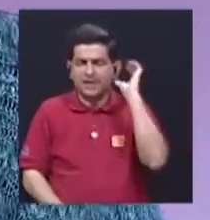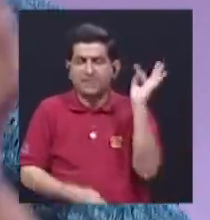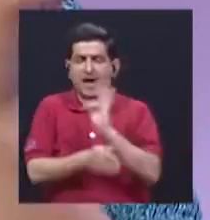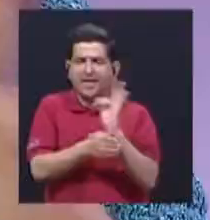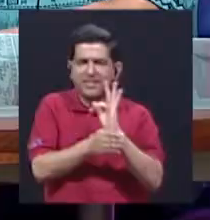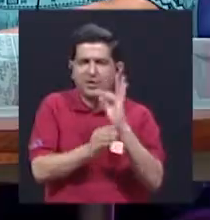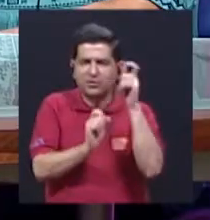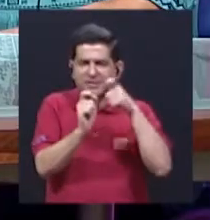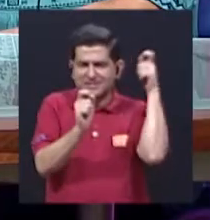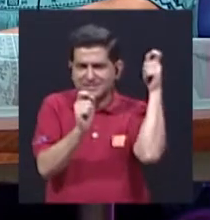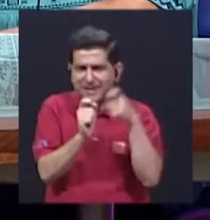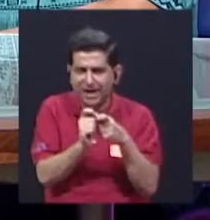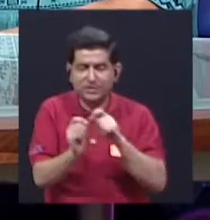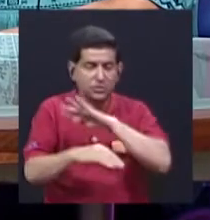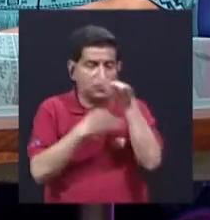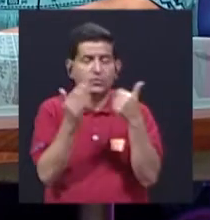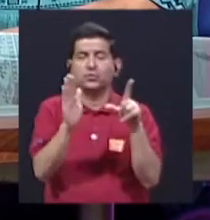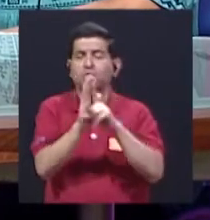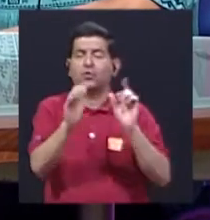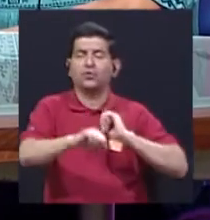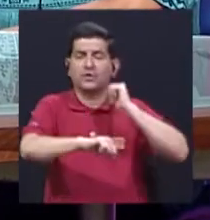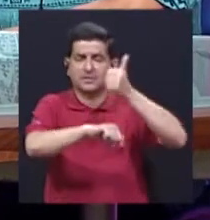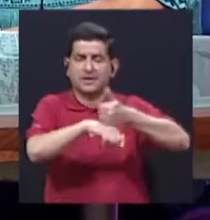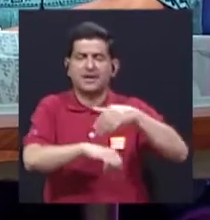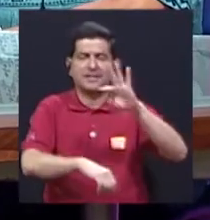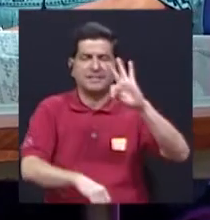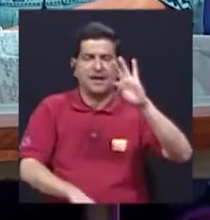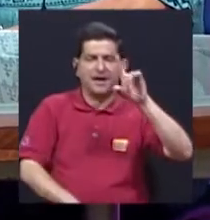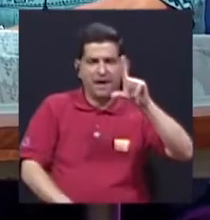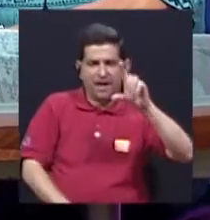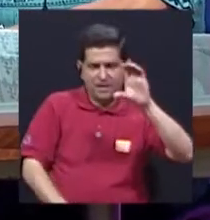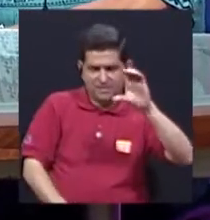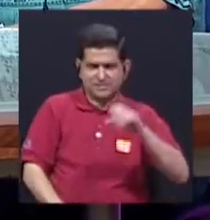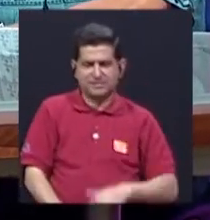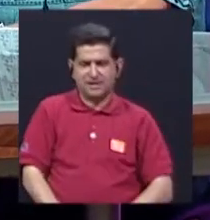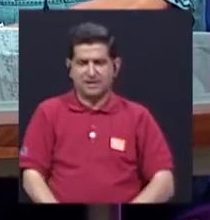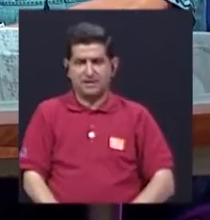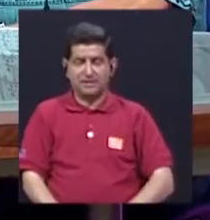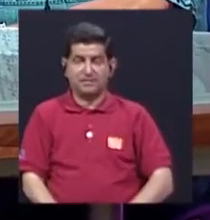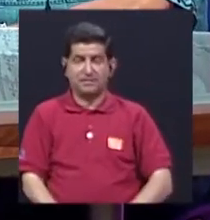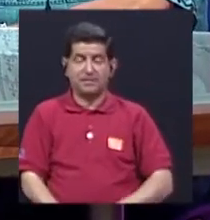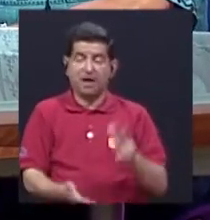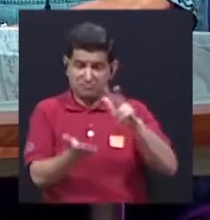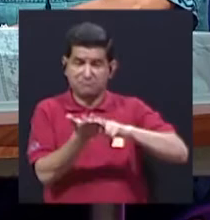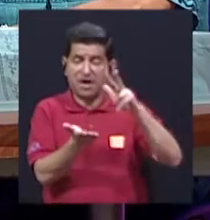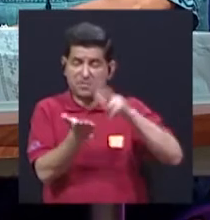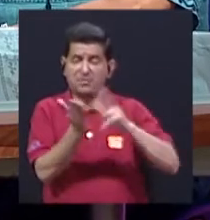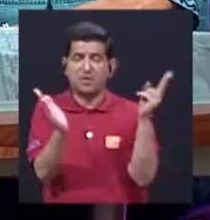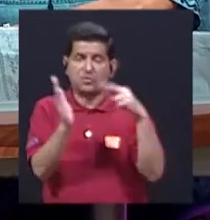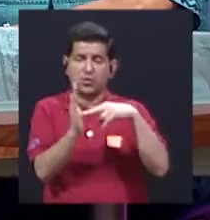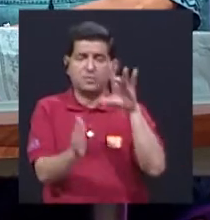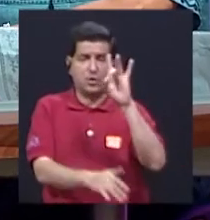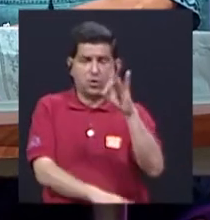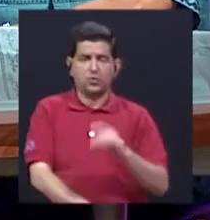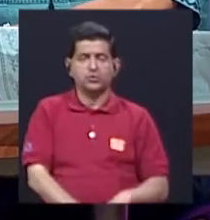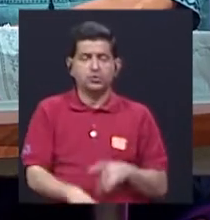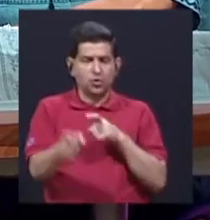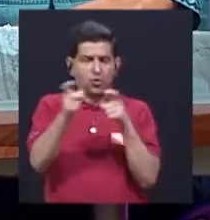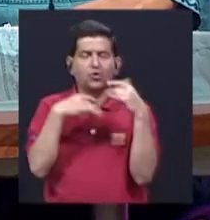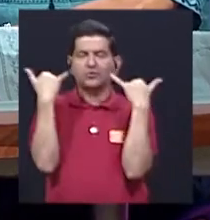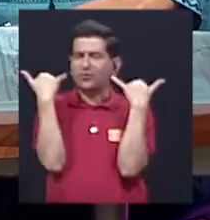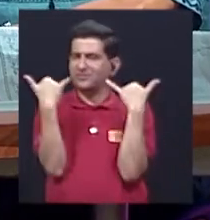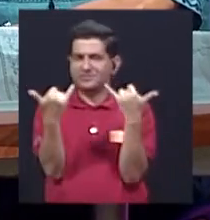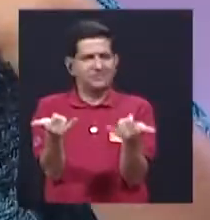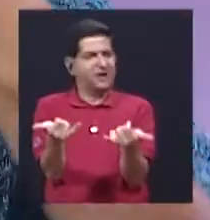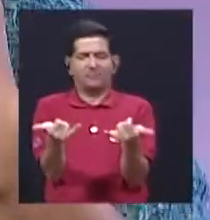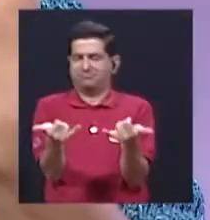Porque todas las leyes de implementación del Tratado de Libre Comercio que se, digamos, aprobaron en el 2008 regulan ya